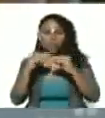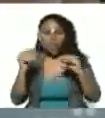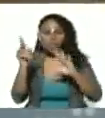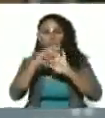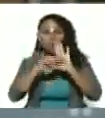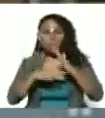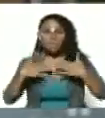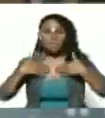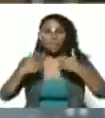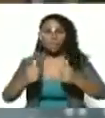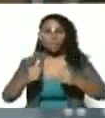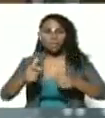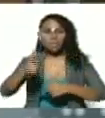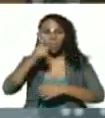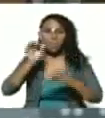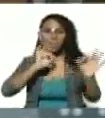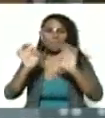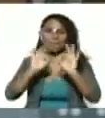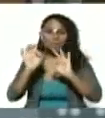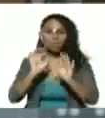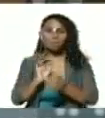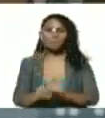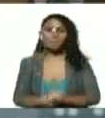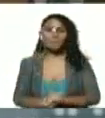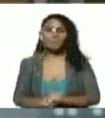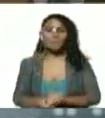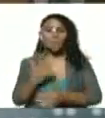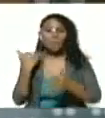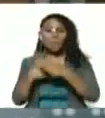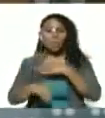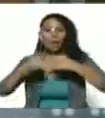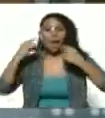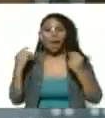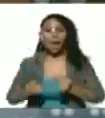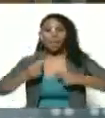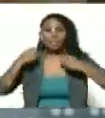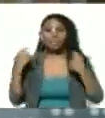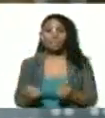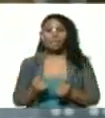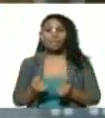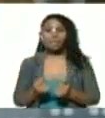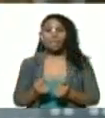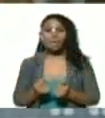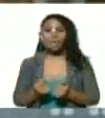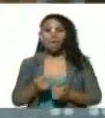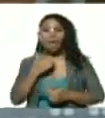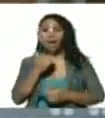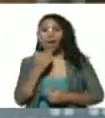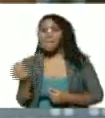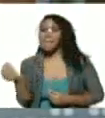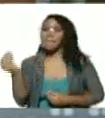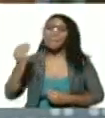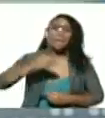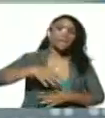logística de preparación vamos a activar algo más de